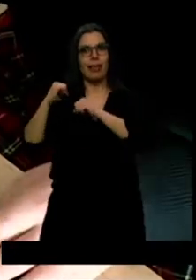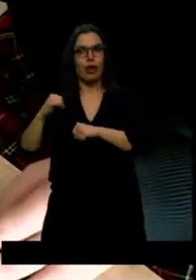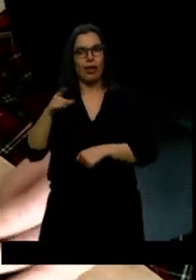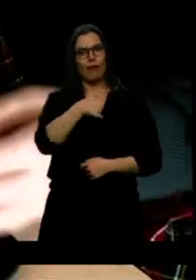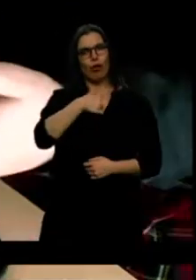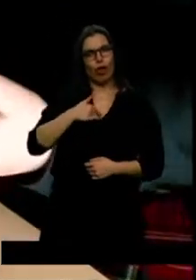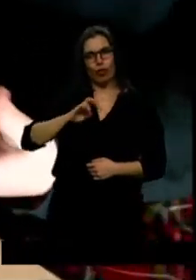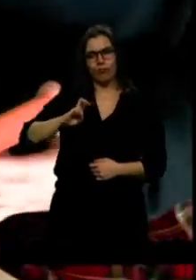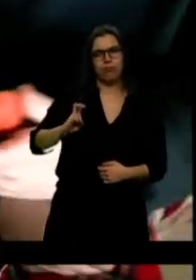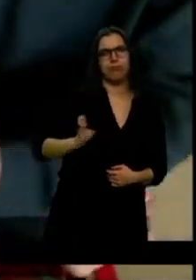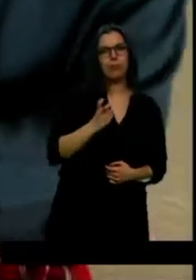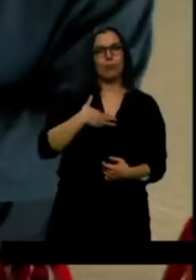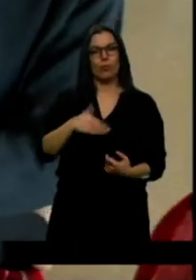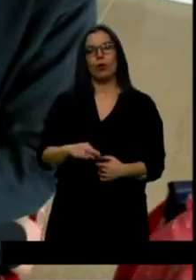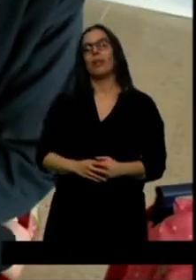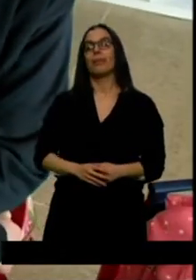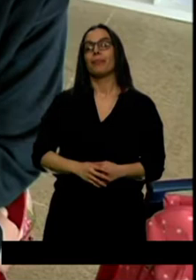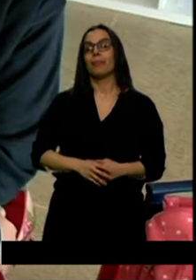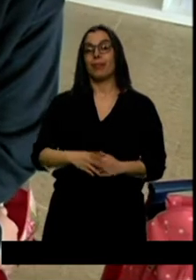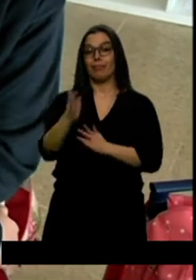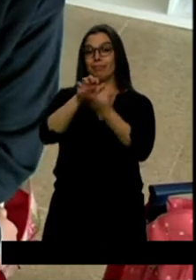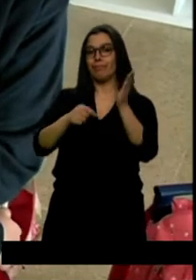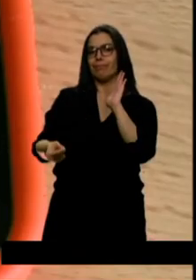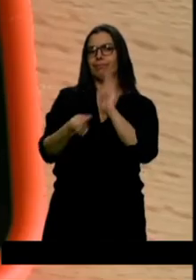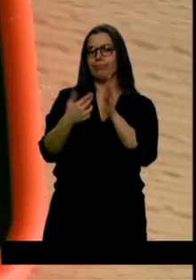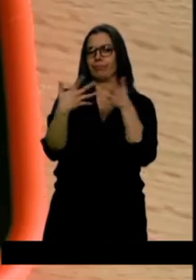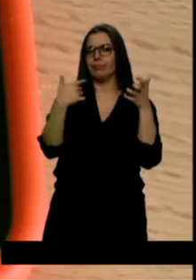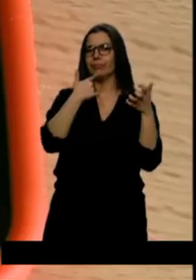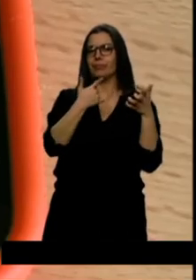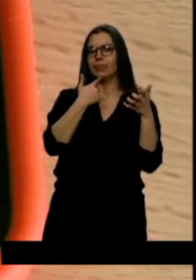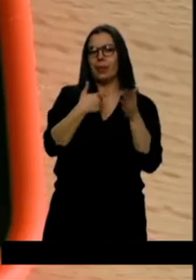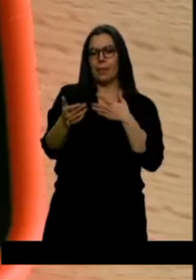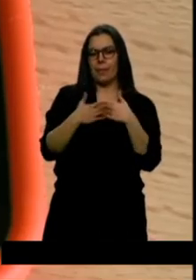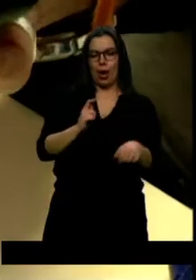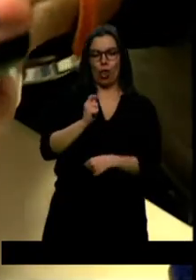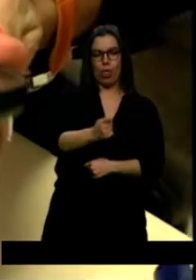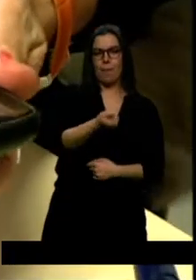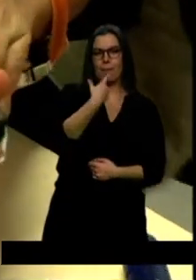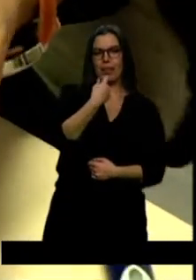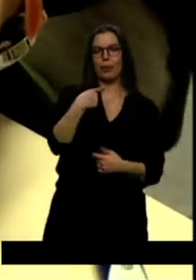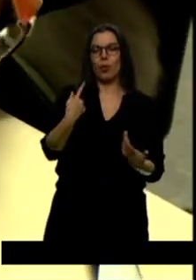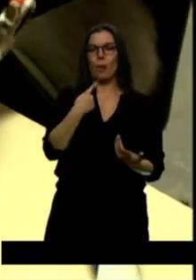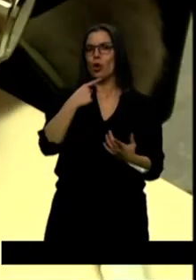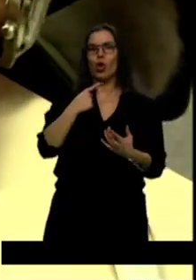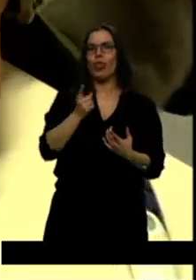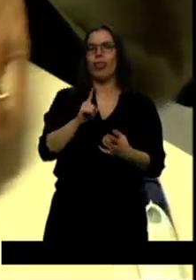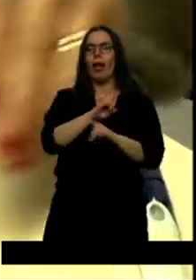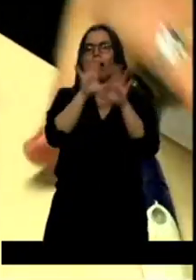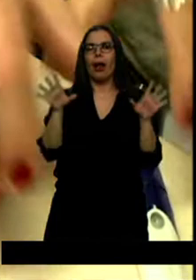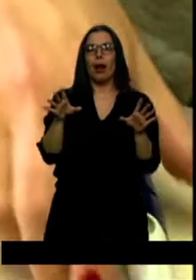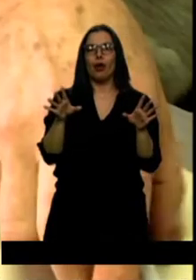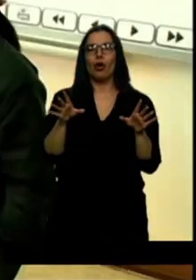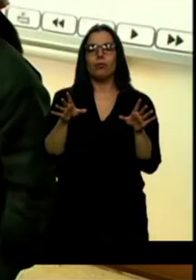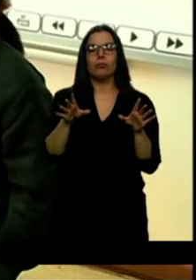El punto más polémico de la orden regula la administración de medicamentos. No aclara cuáles se podrán dar, pero sí quién. Lo hará personal del